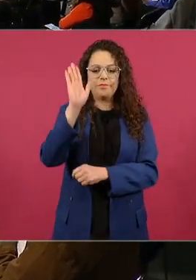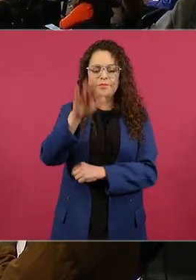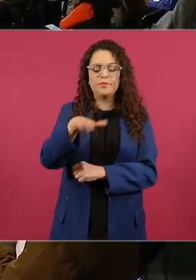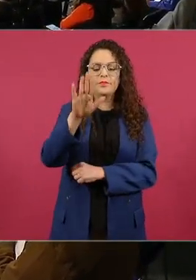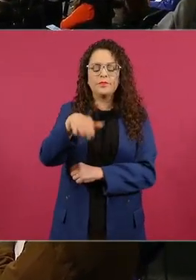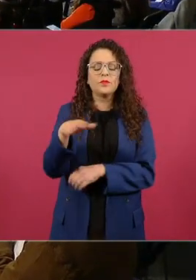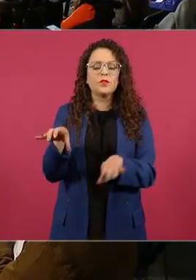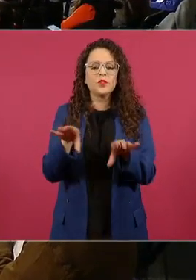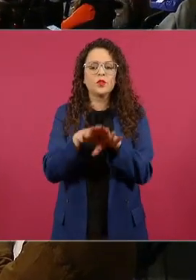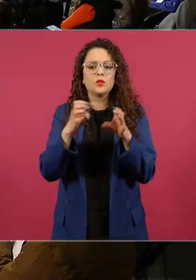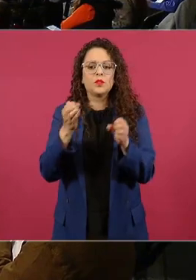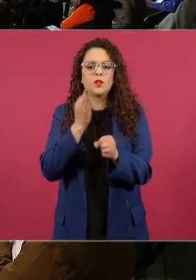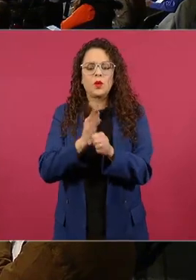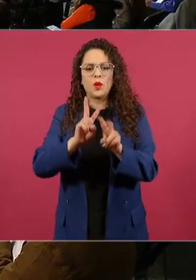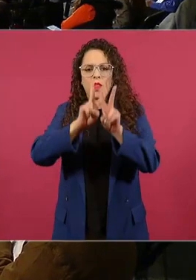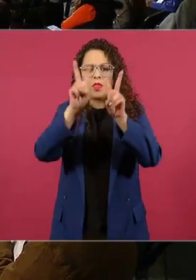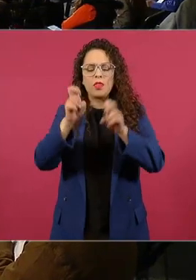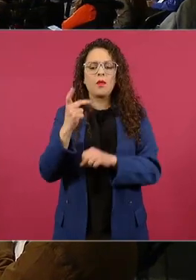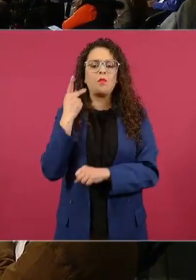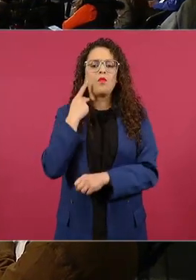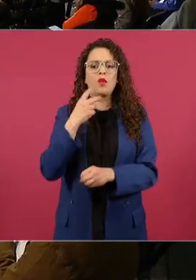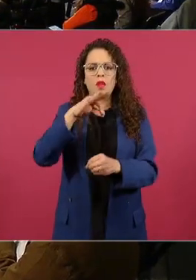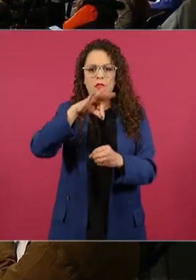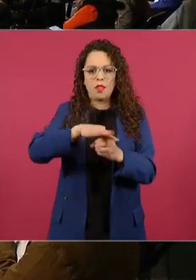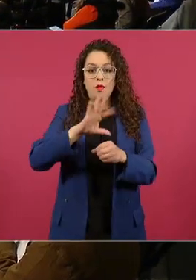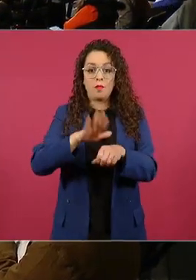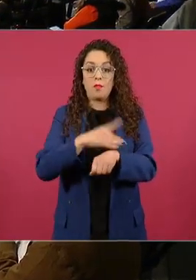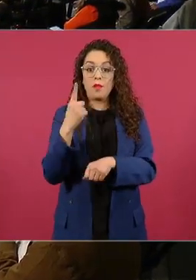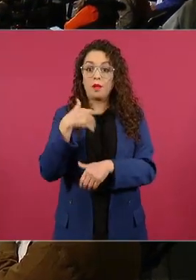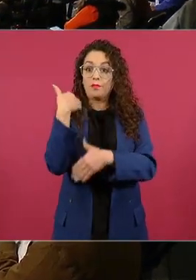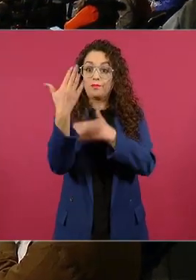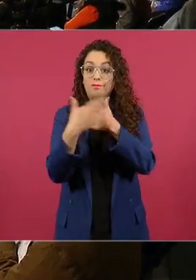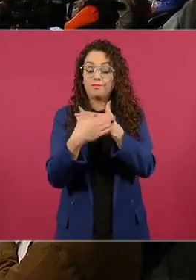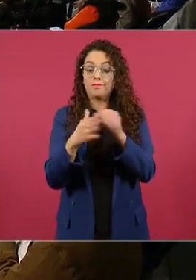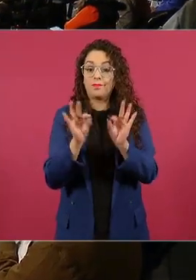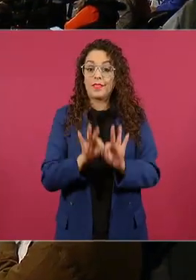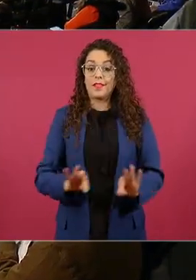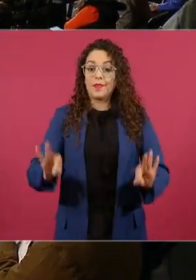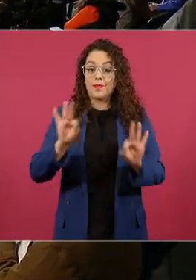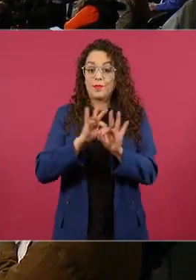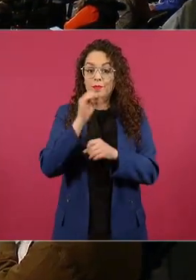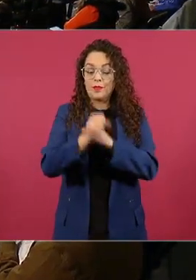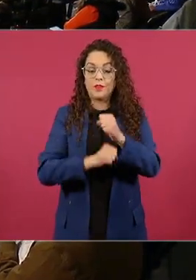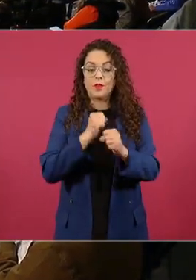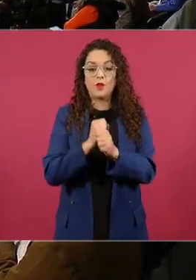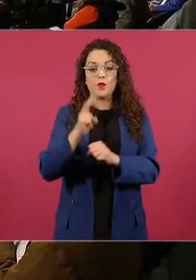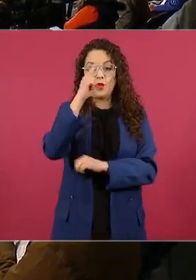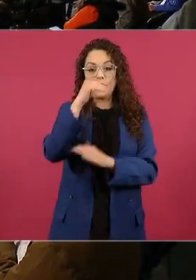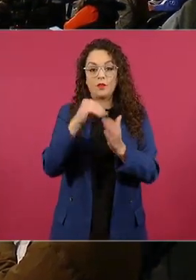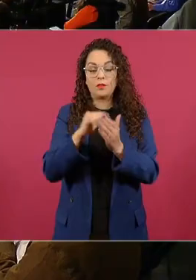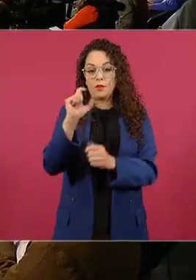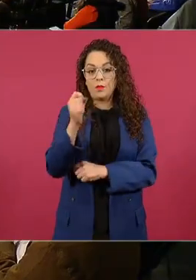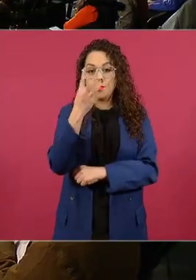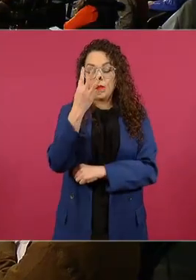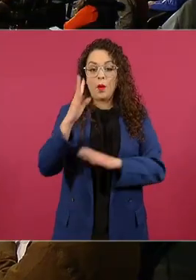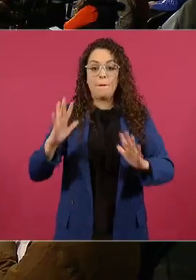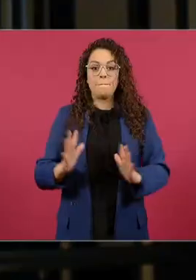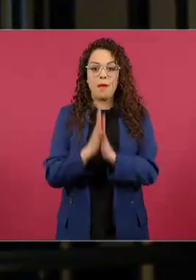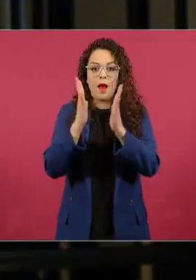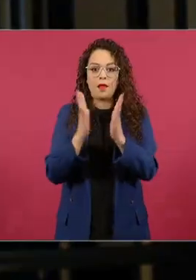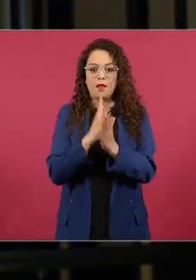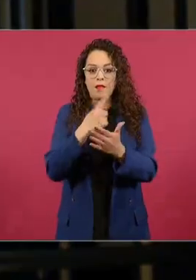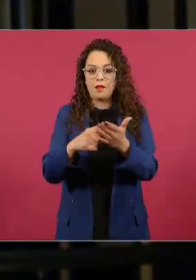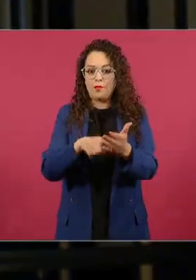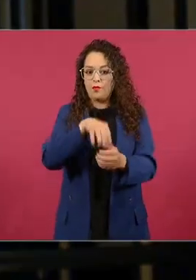el ambiente político electoral de cara a la elección muy importante que viene el año que viene fíjese que en Sonora estamos un poquito